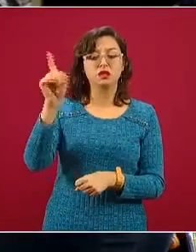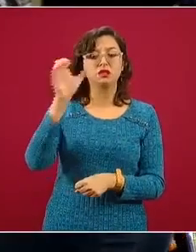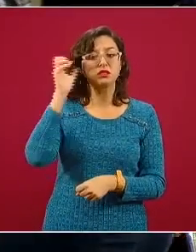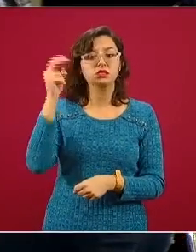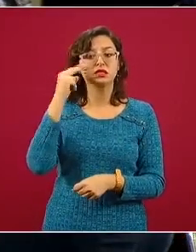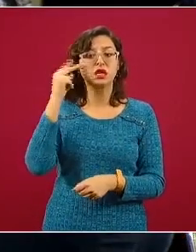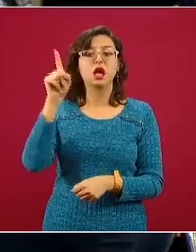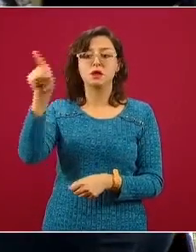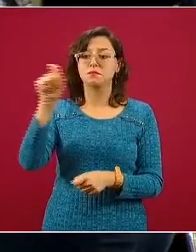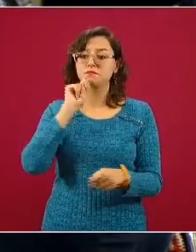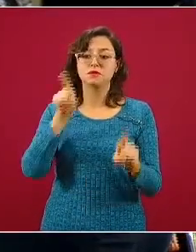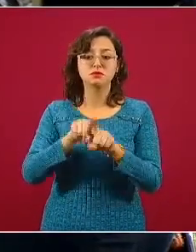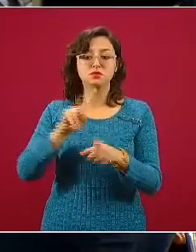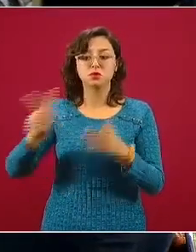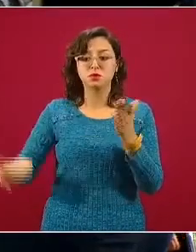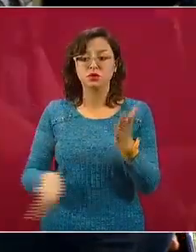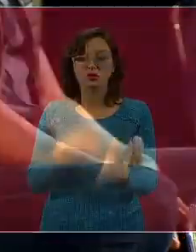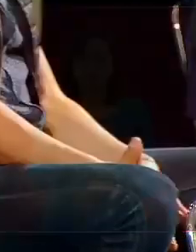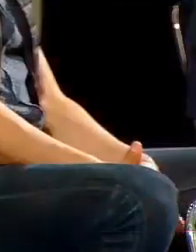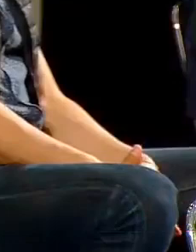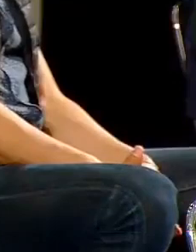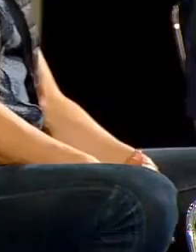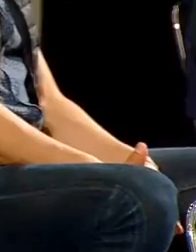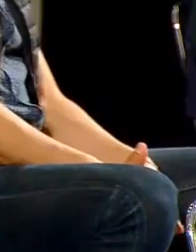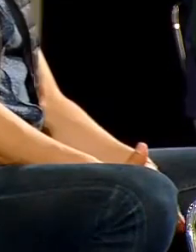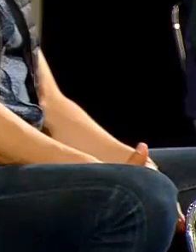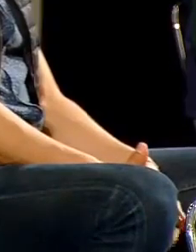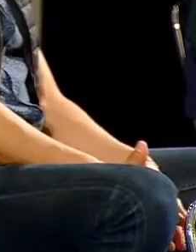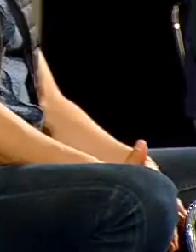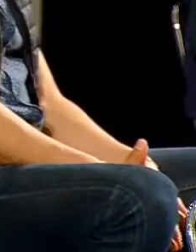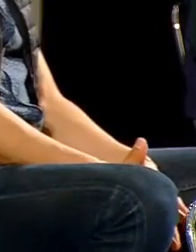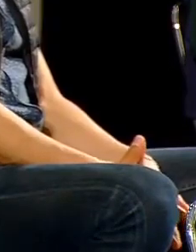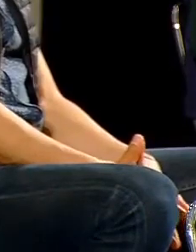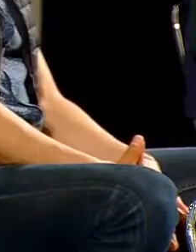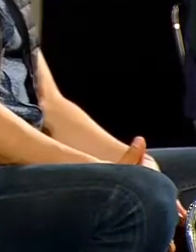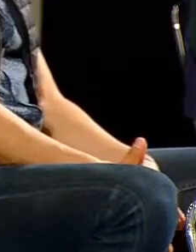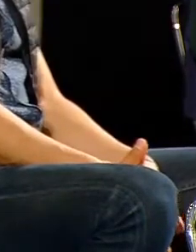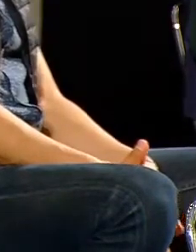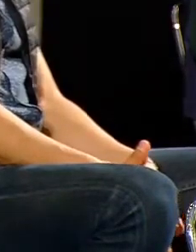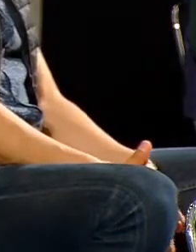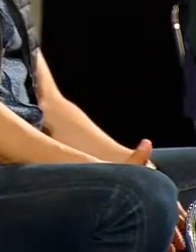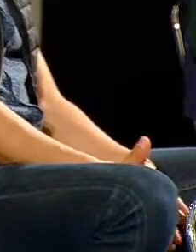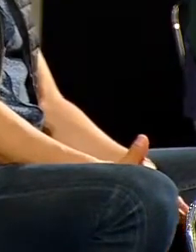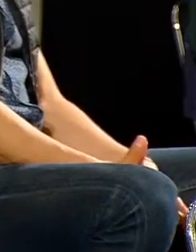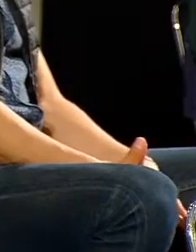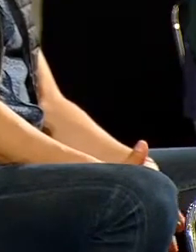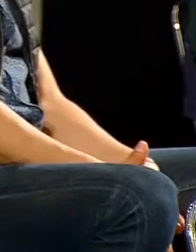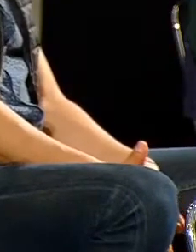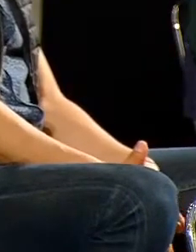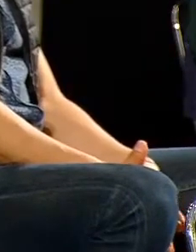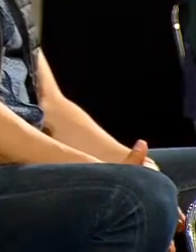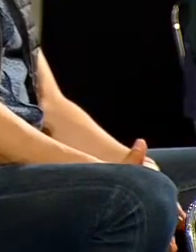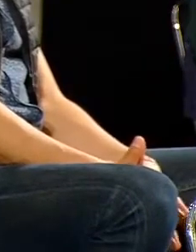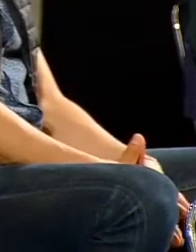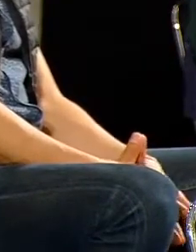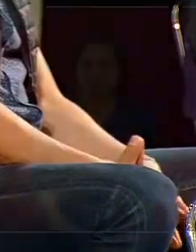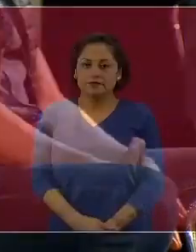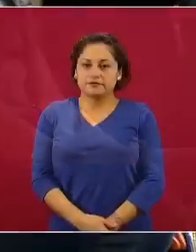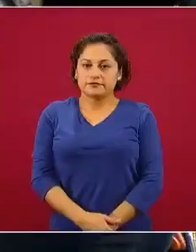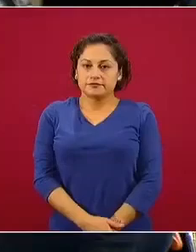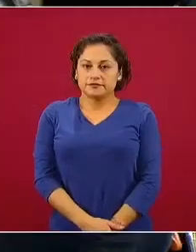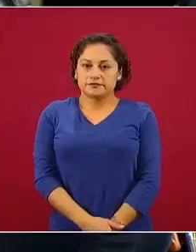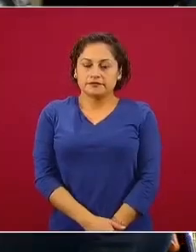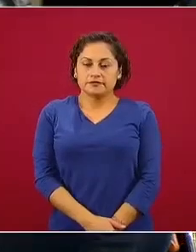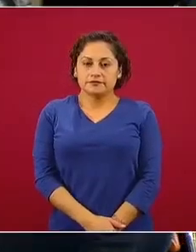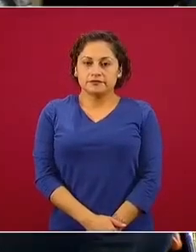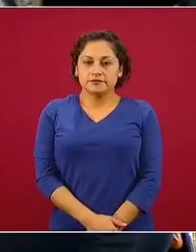en China, donde se originó toda esta pandemia. Usted nos habló hace algunas conferencias de que puede existir una segunda ola, por decirlo así, a finales de